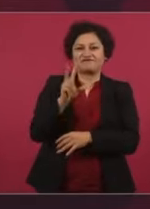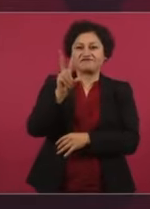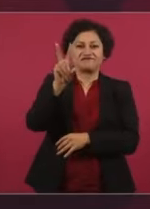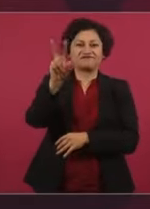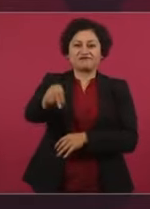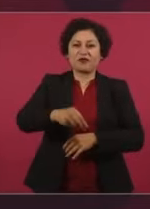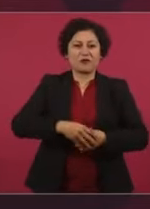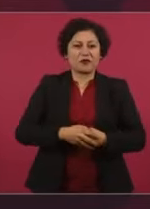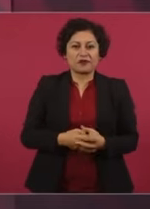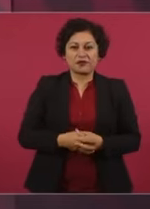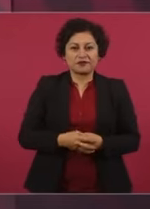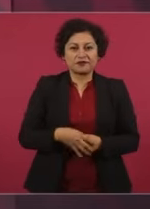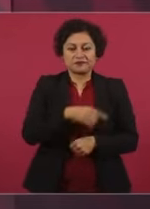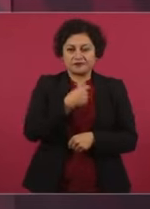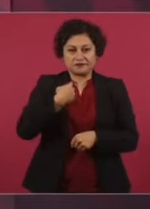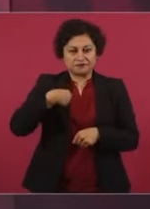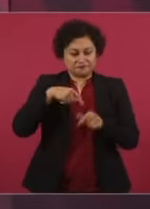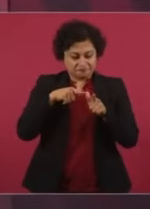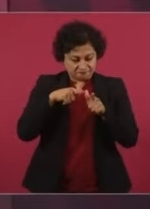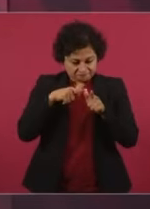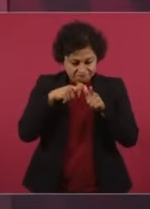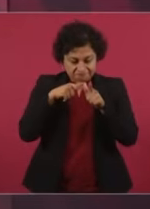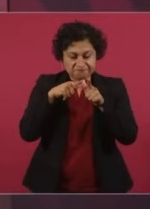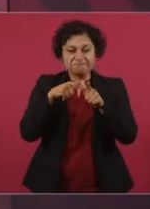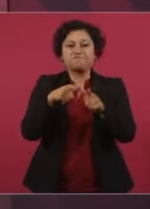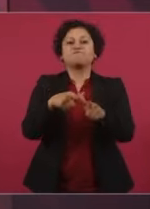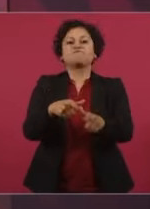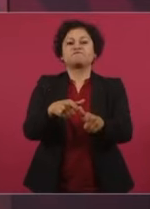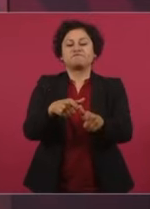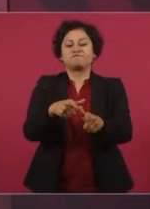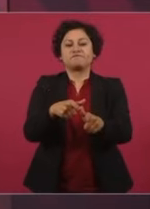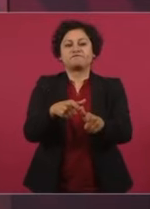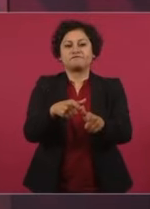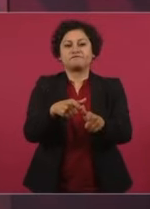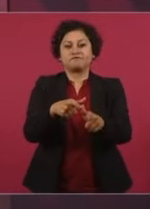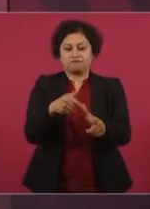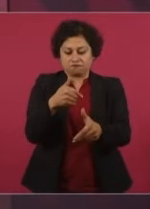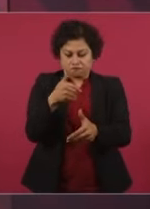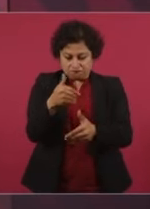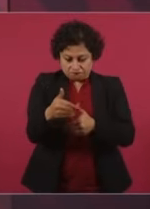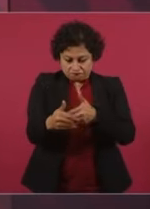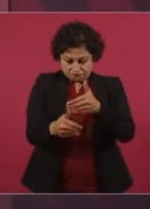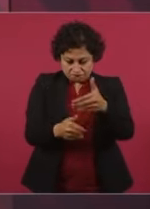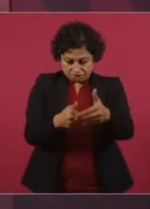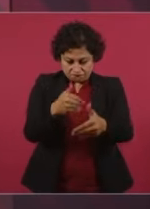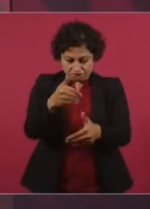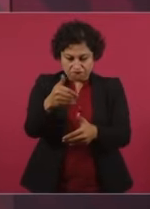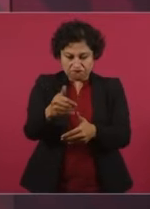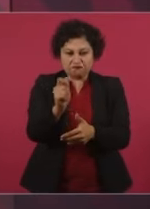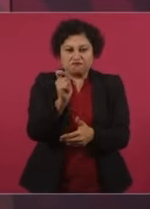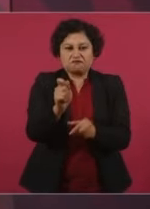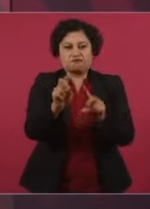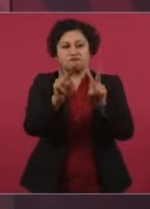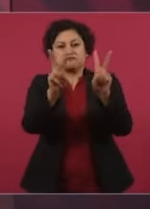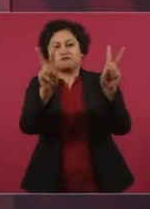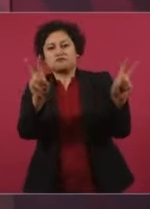reduciendo los índices delictivos.